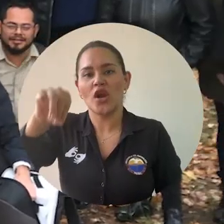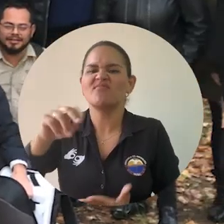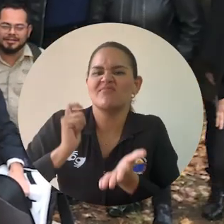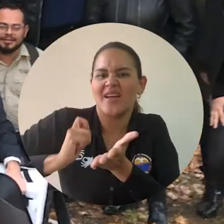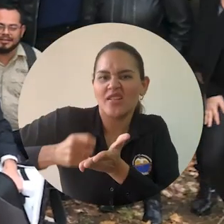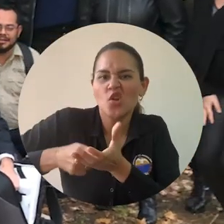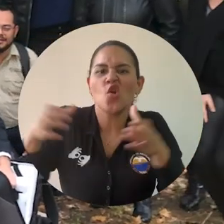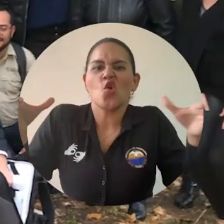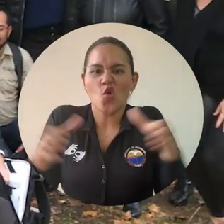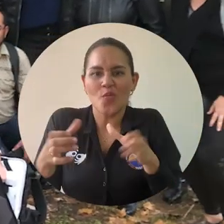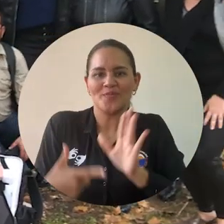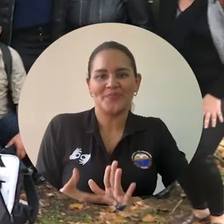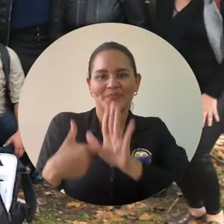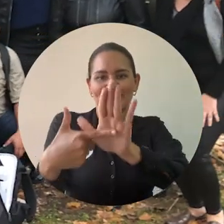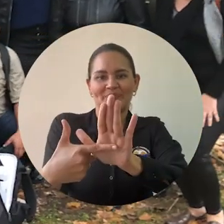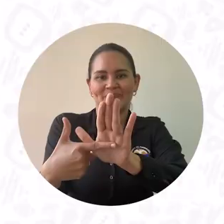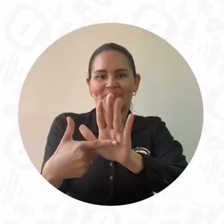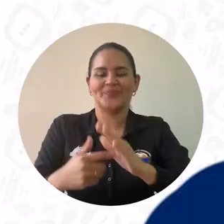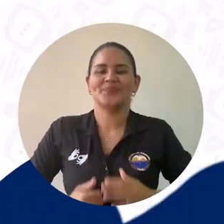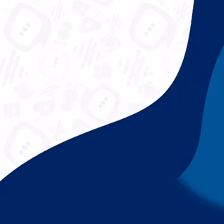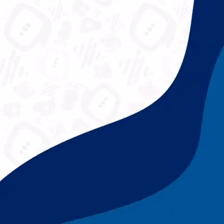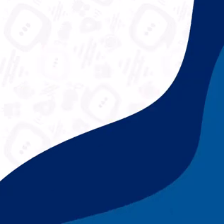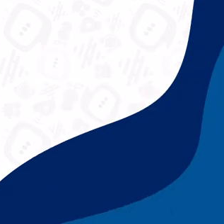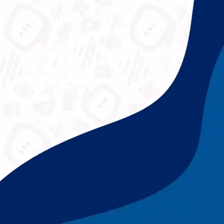socios y miembros de la iniciativa internacional.